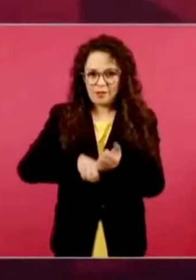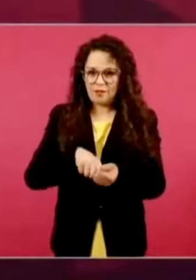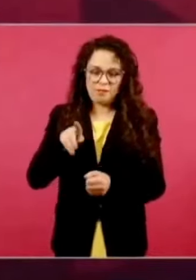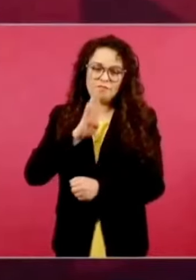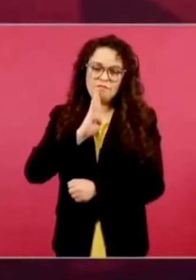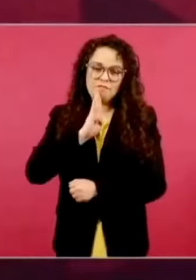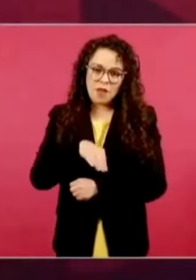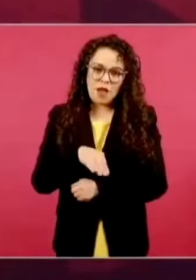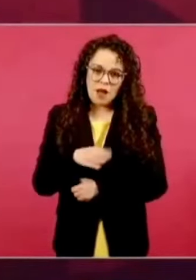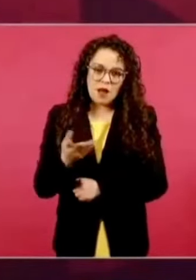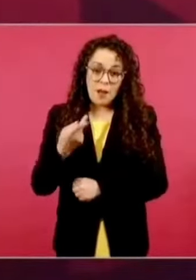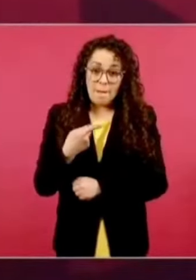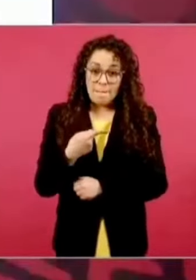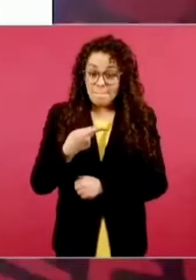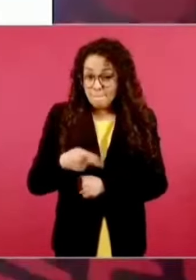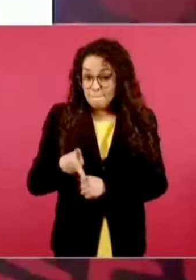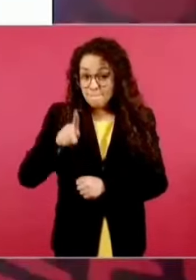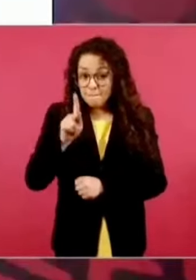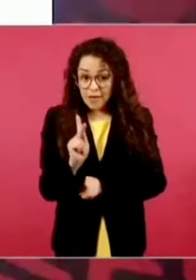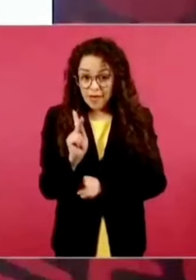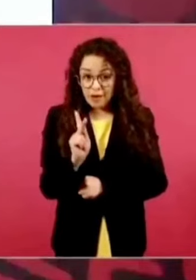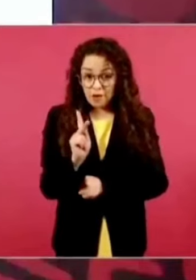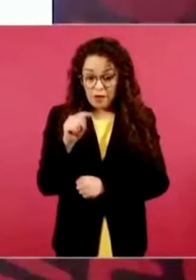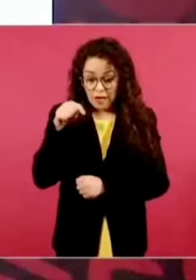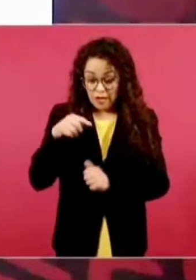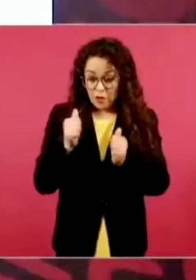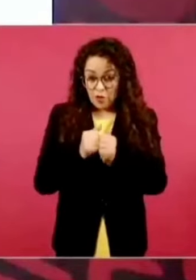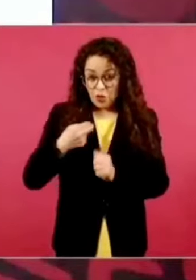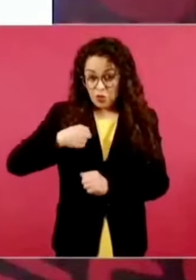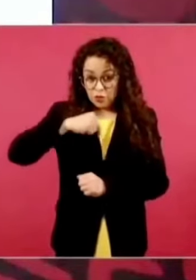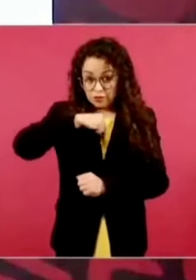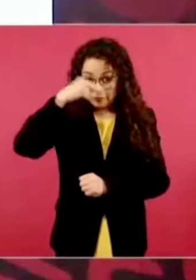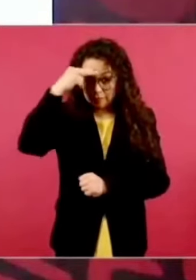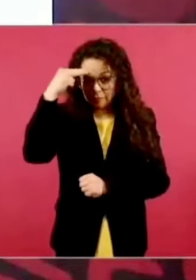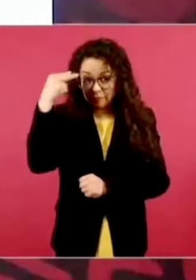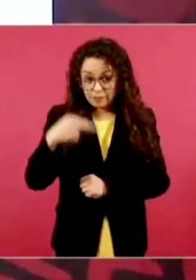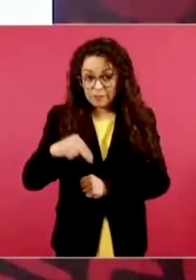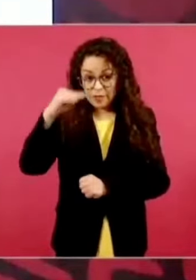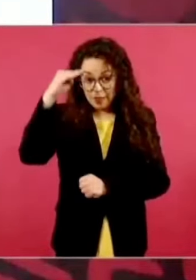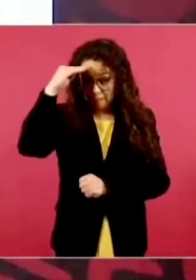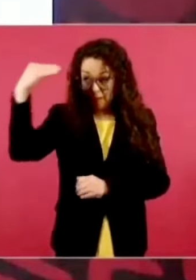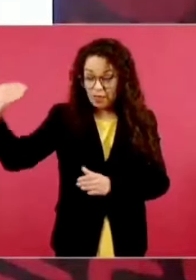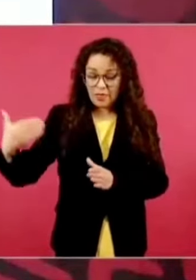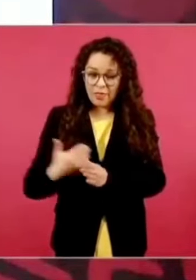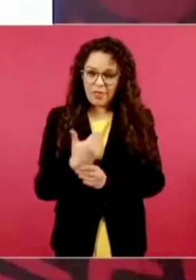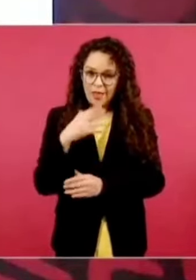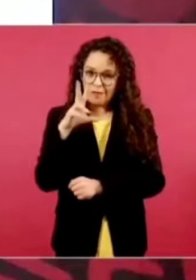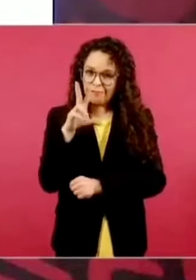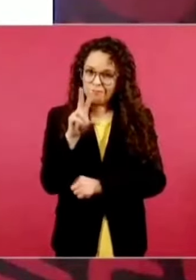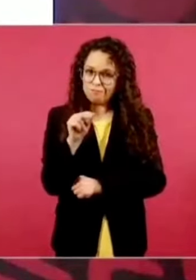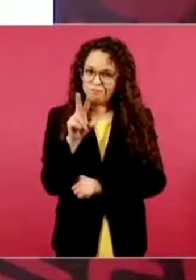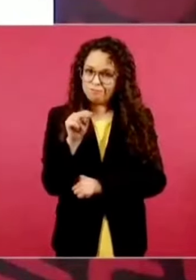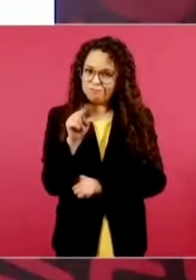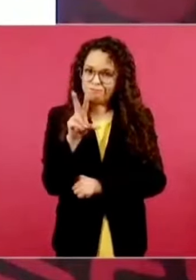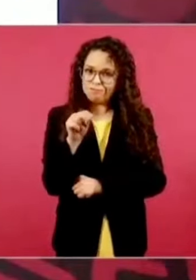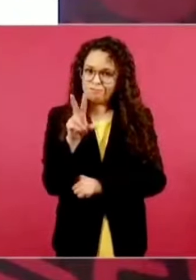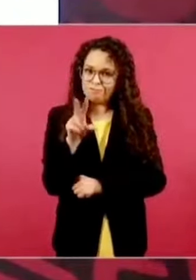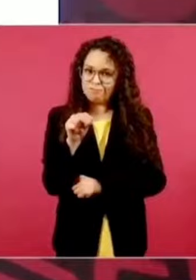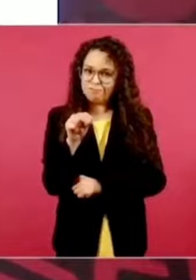aquí se toparon con Paret, porque nosotros no somos corruptos